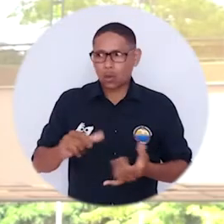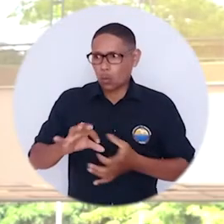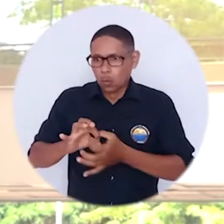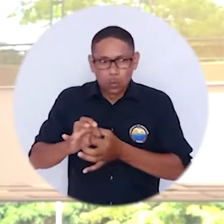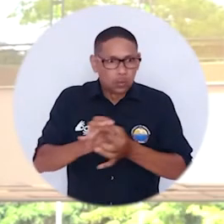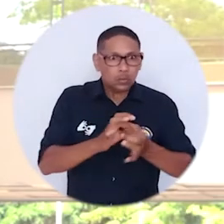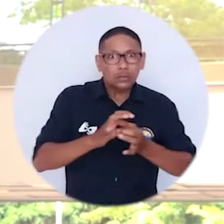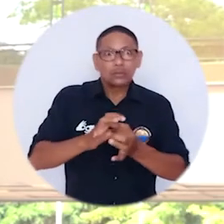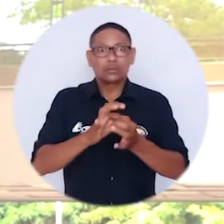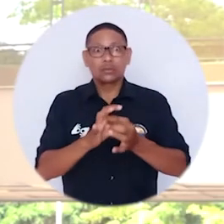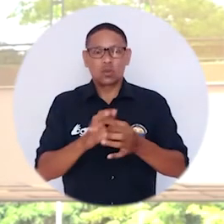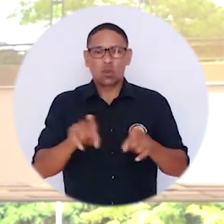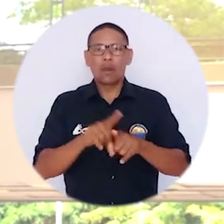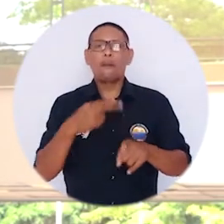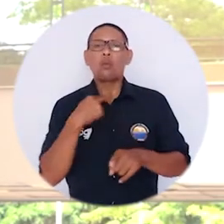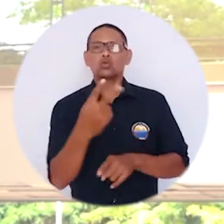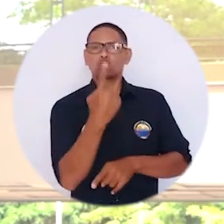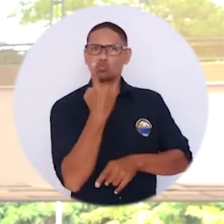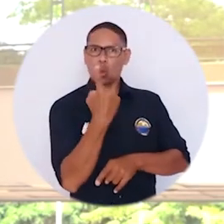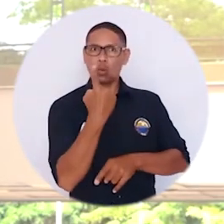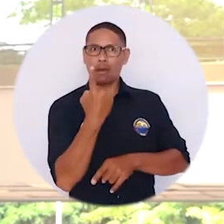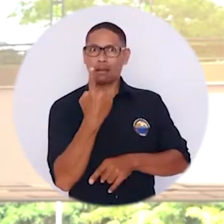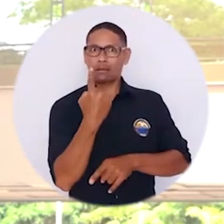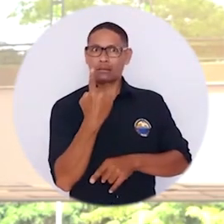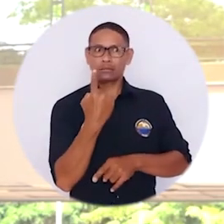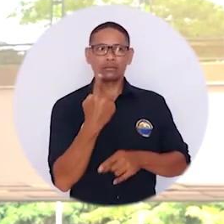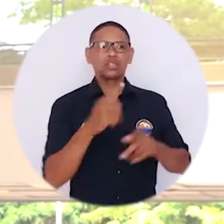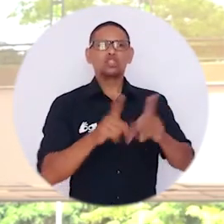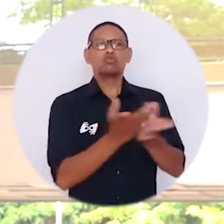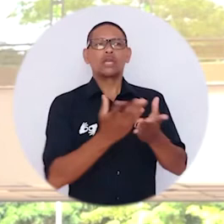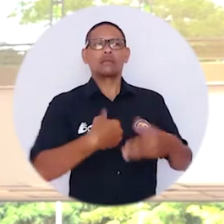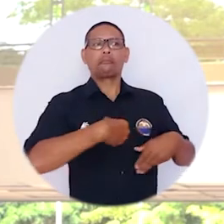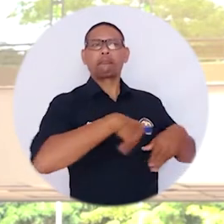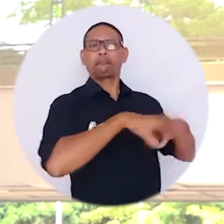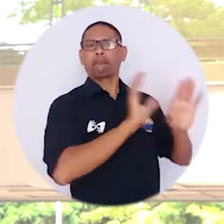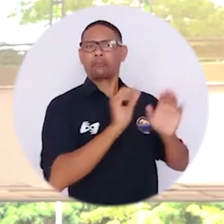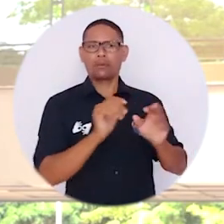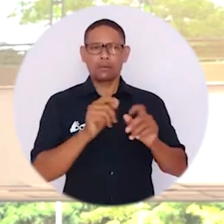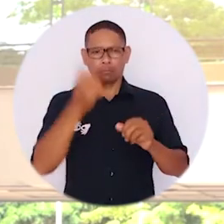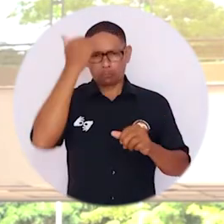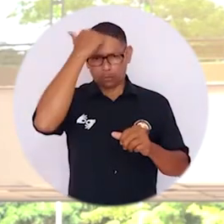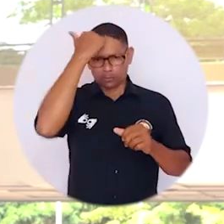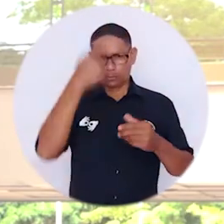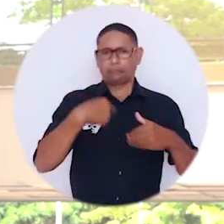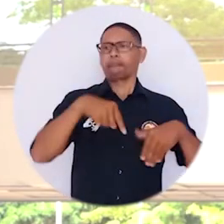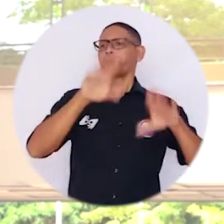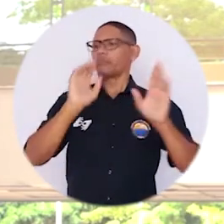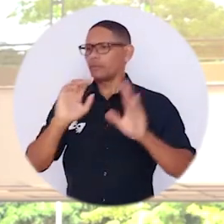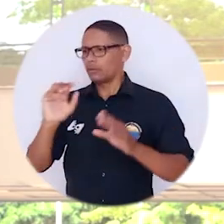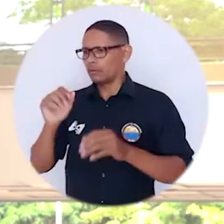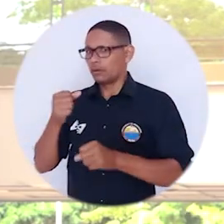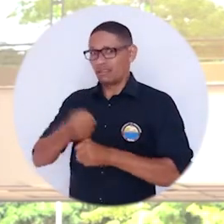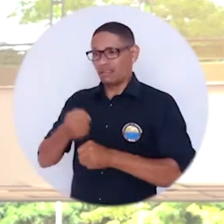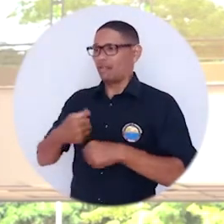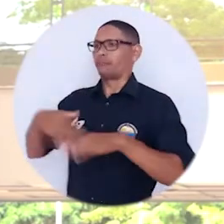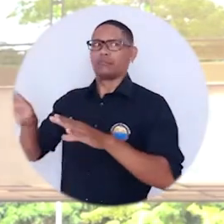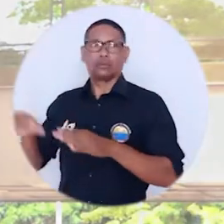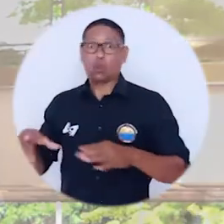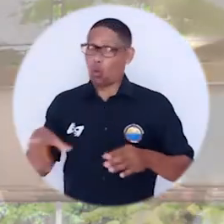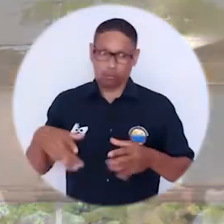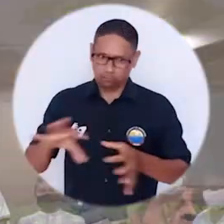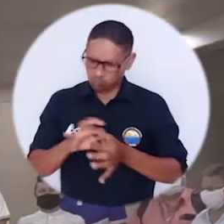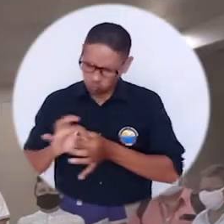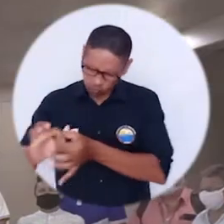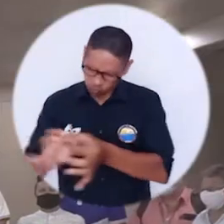Para que así, unidos, podamos ser una sola voz y no estar por ahí los estudiantes de un lado, los docentes de otro, los